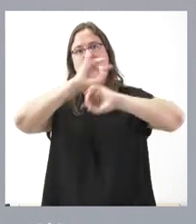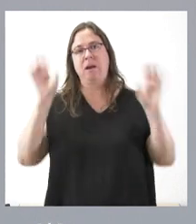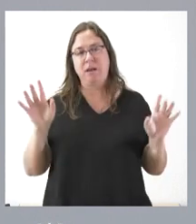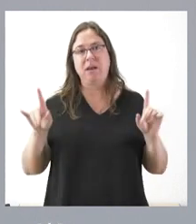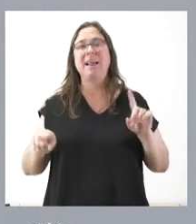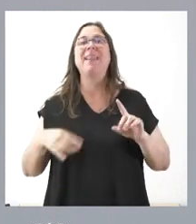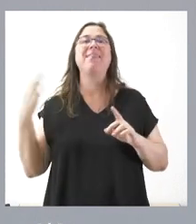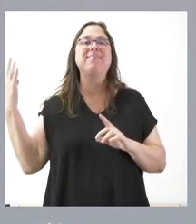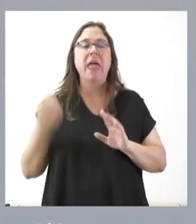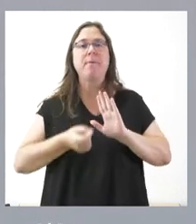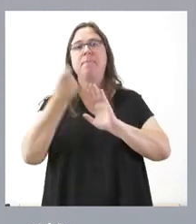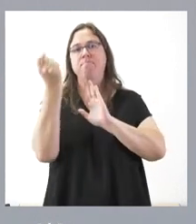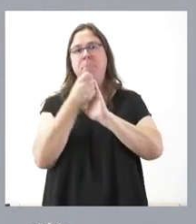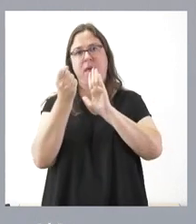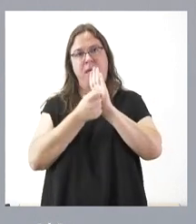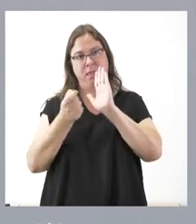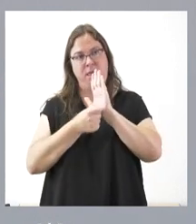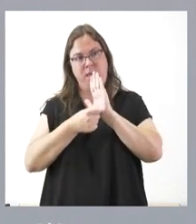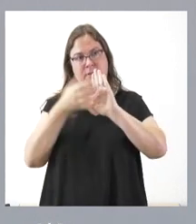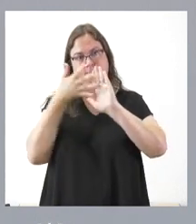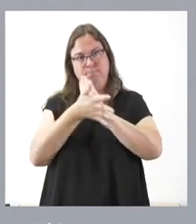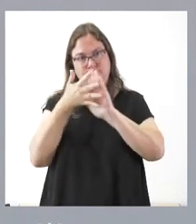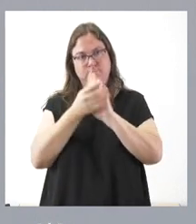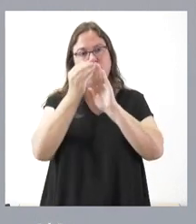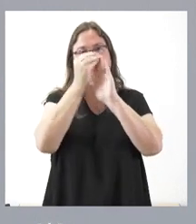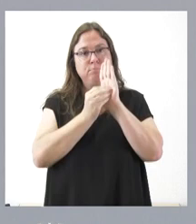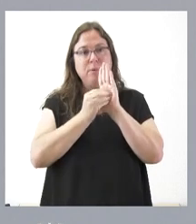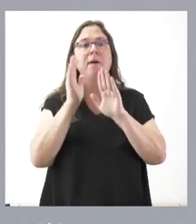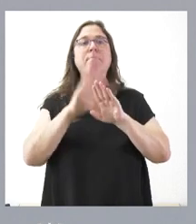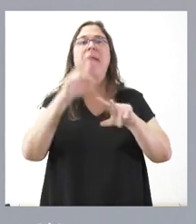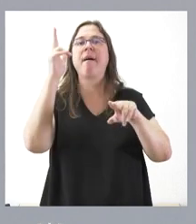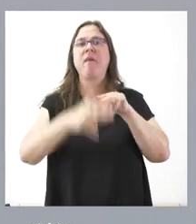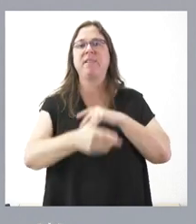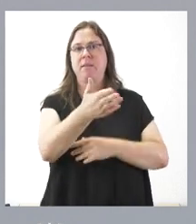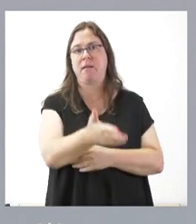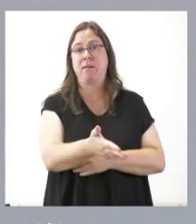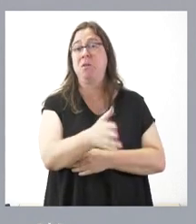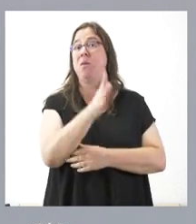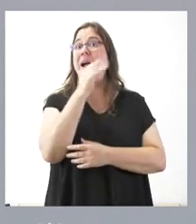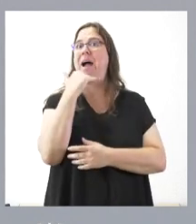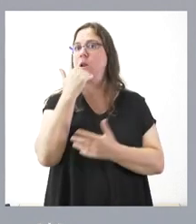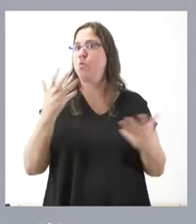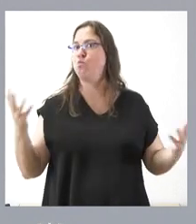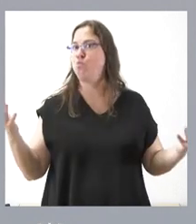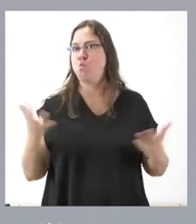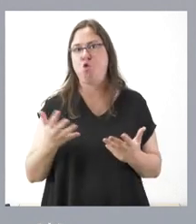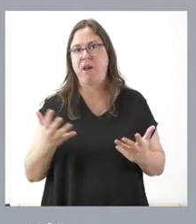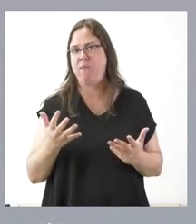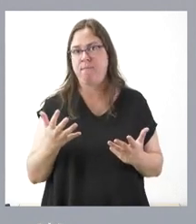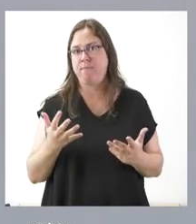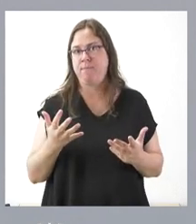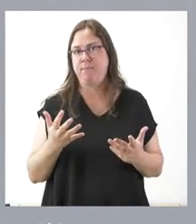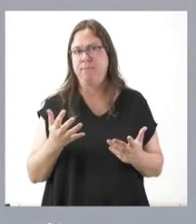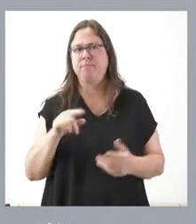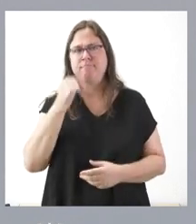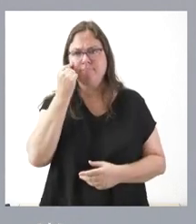las medidas necesarias para que eso no ocurra, porque es algo muy grave lo que se